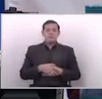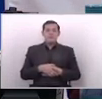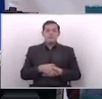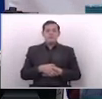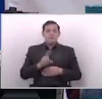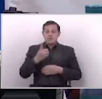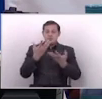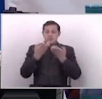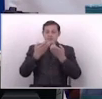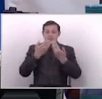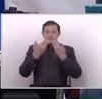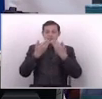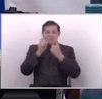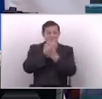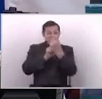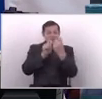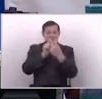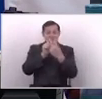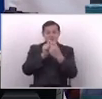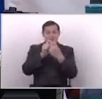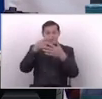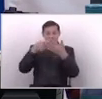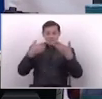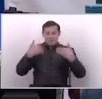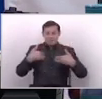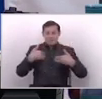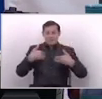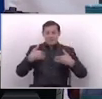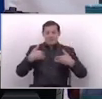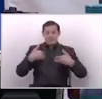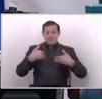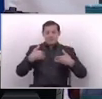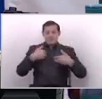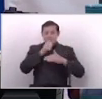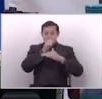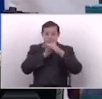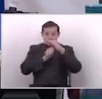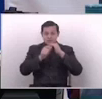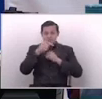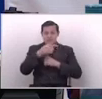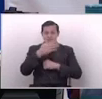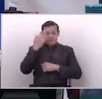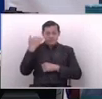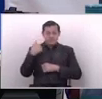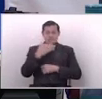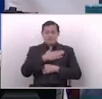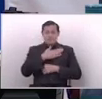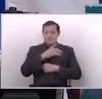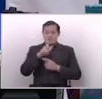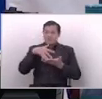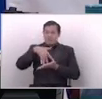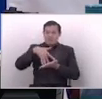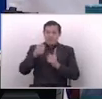No quiero dar detalles en específico porque hay un derecho a la intimidad que ella tiene, que no vamos a